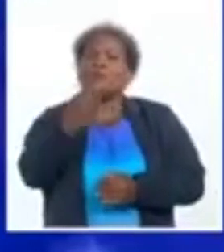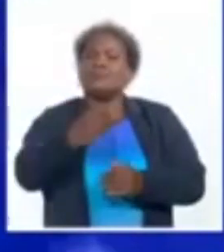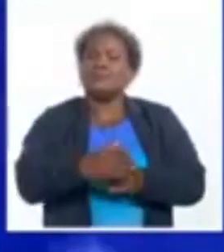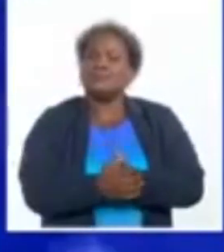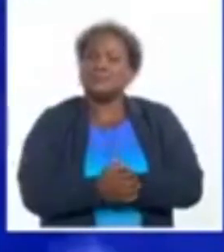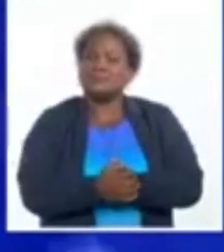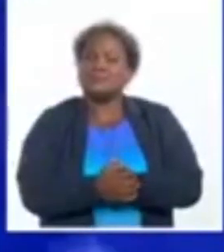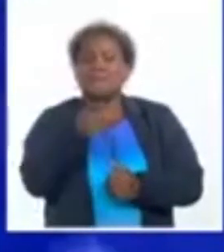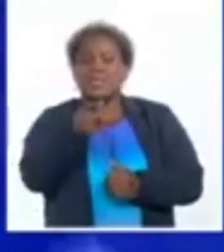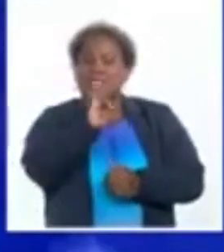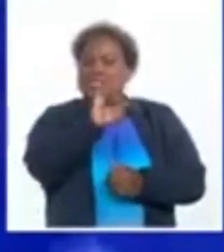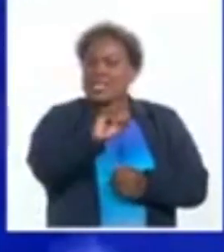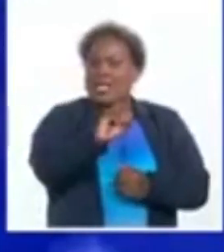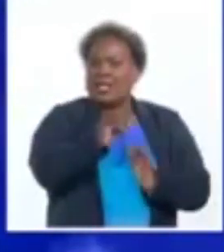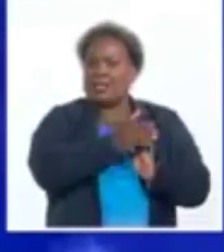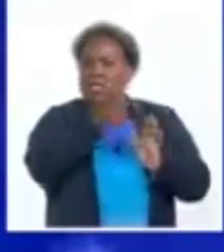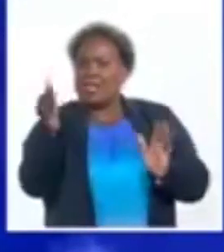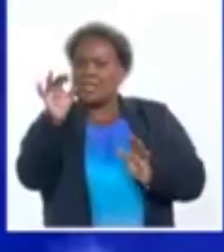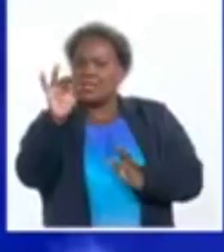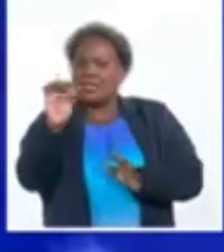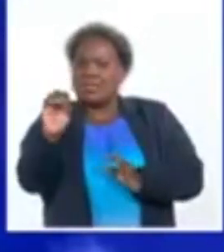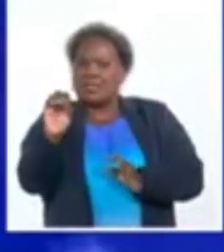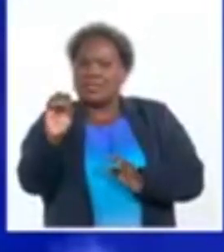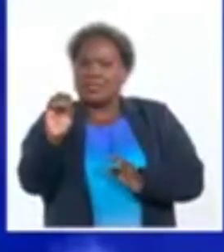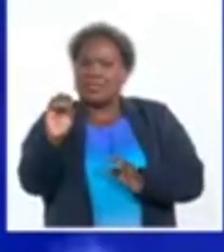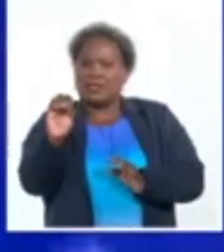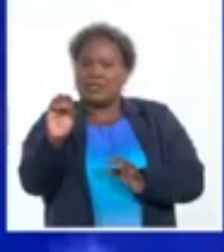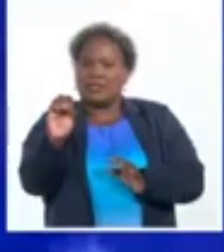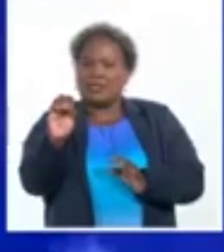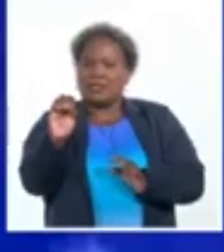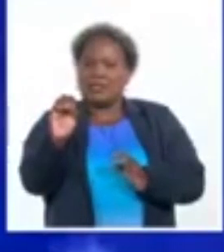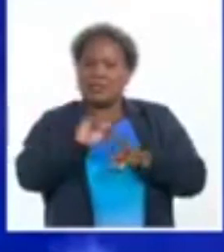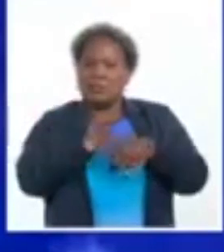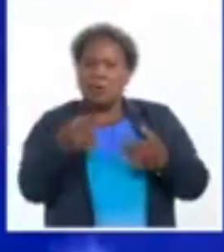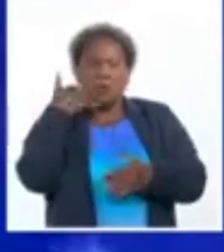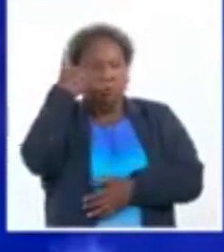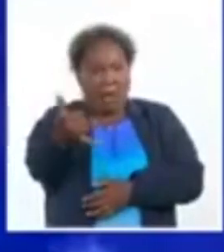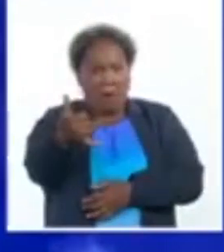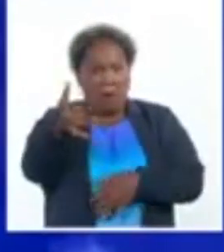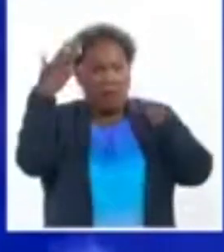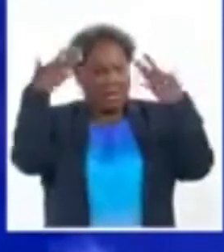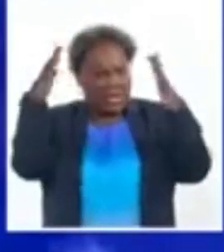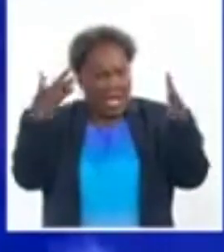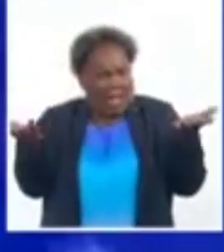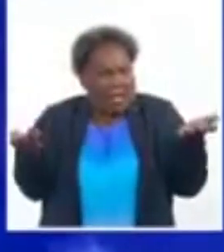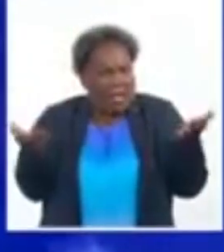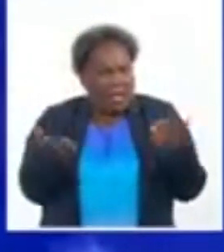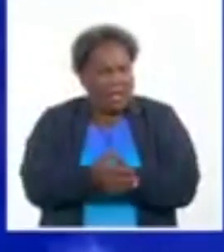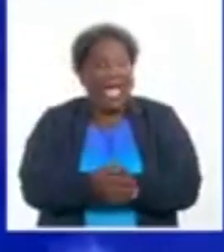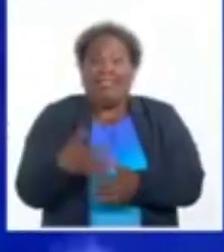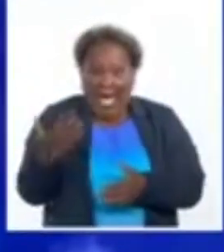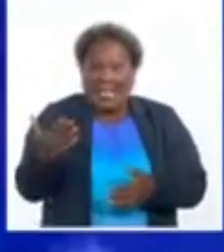entre 60 y 70. ¿Y por qué no lo llamamos y así lo felicitamos? Dale,